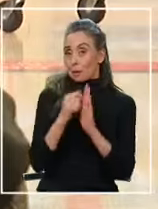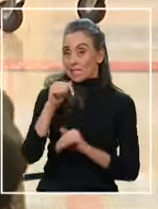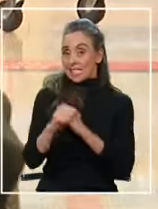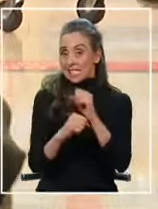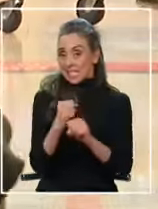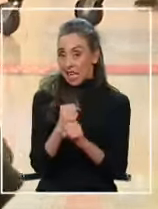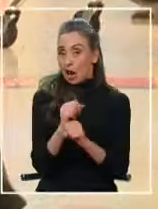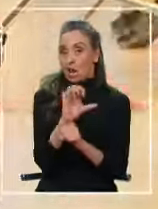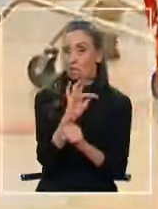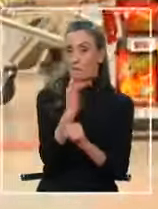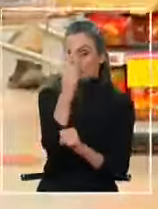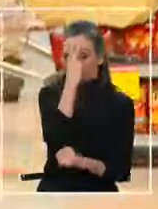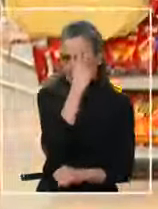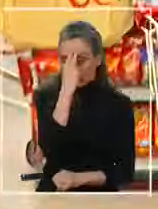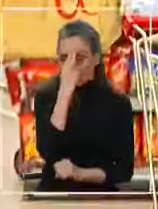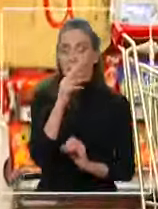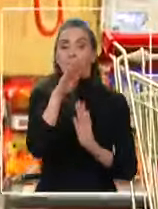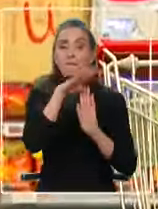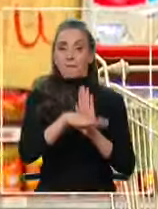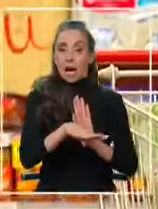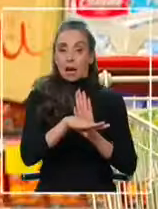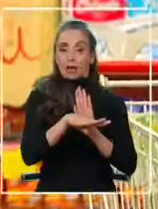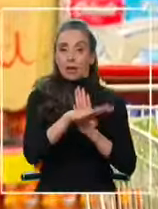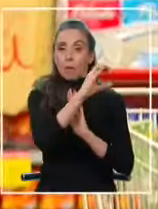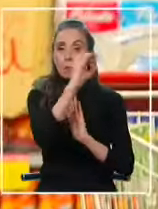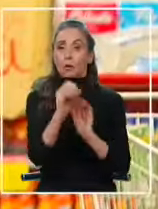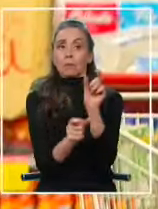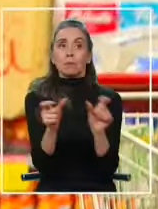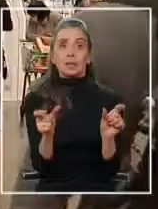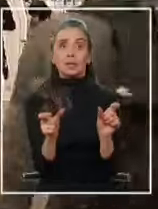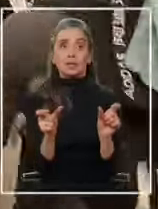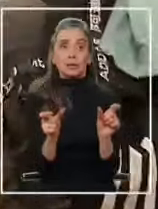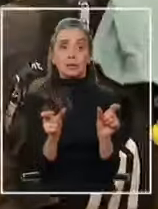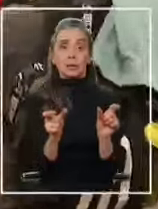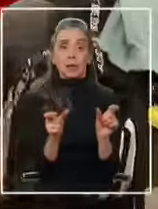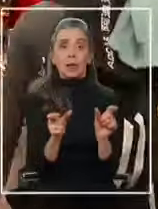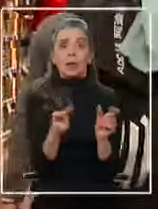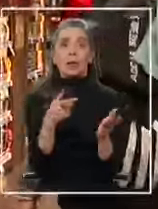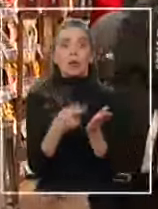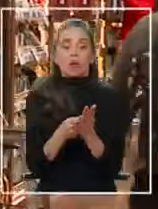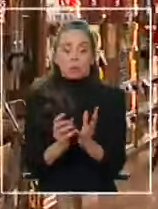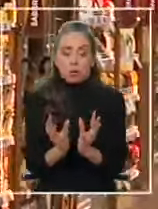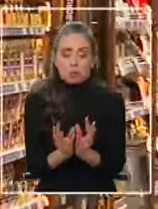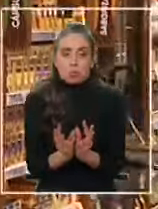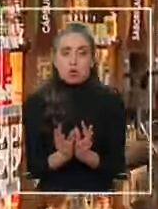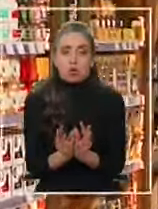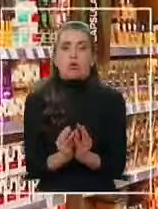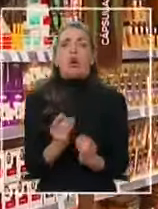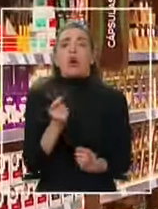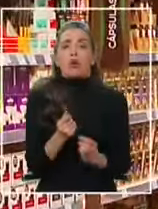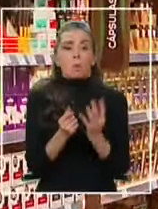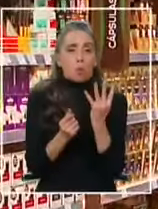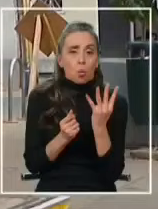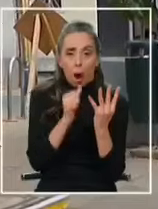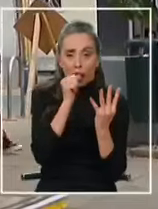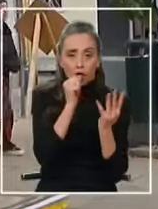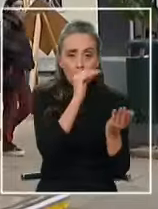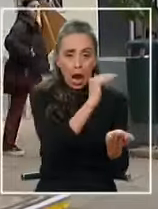En paralelo disminuye el porcentaje de personas que realiza compras menores Cuatro arroz